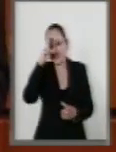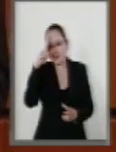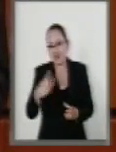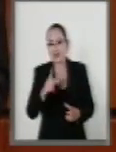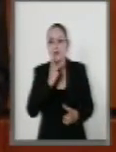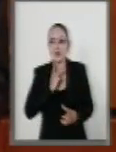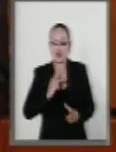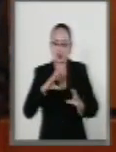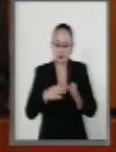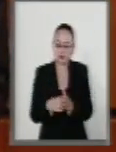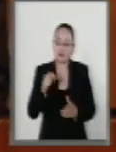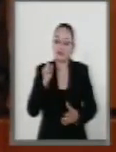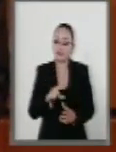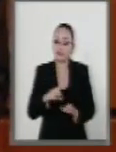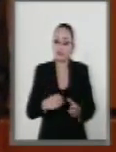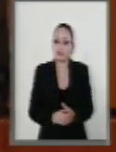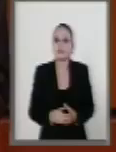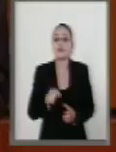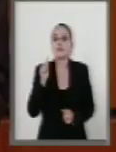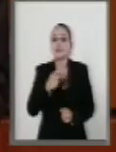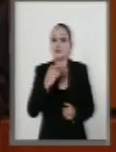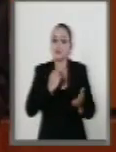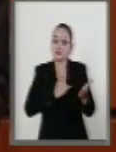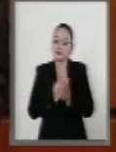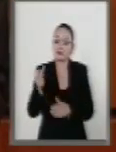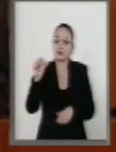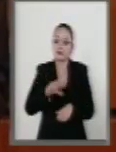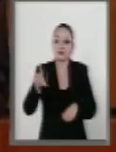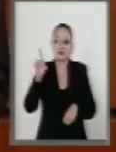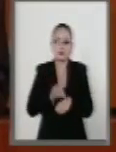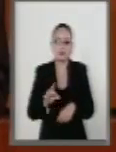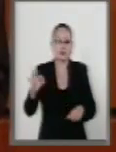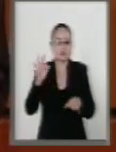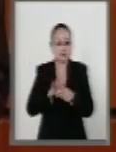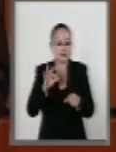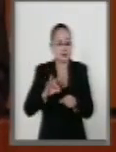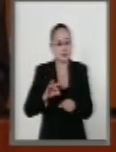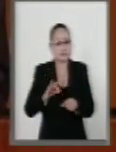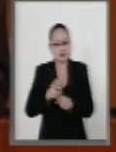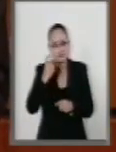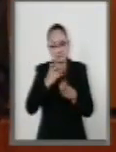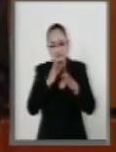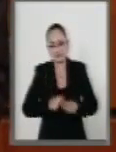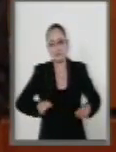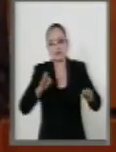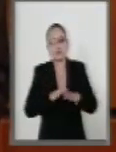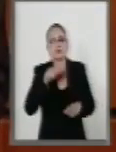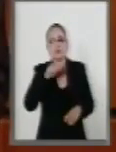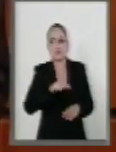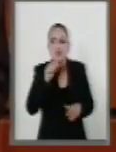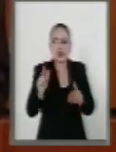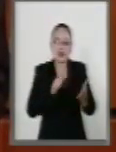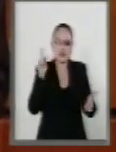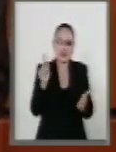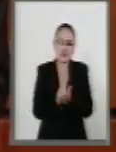De esta decisión que tomaremos depende, en buena medida, que las reformas